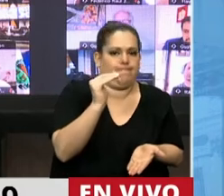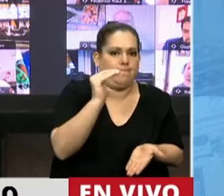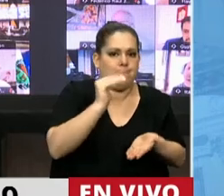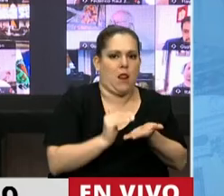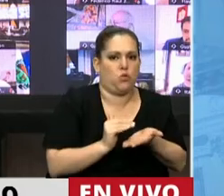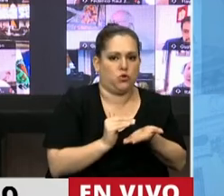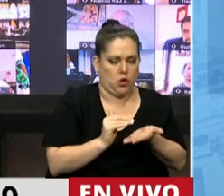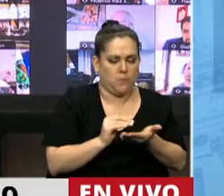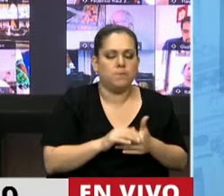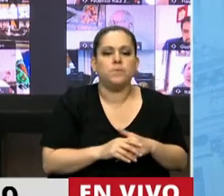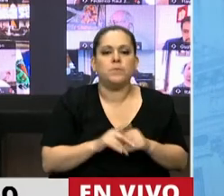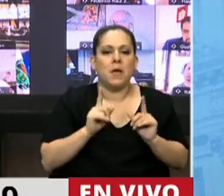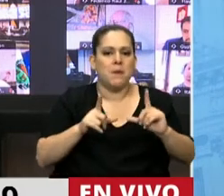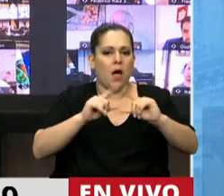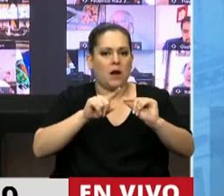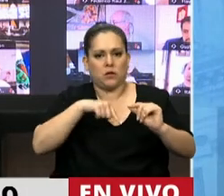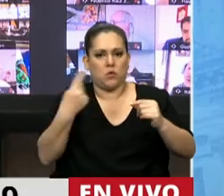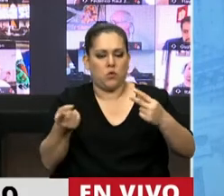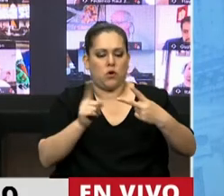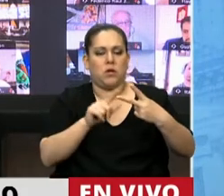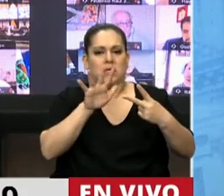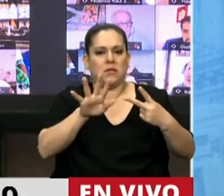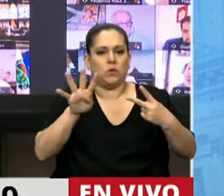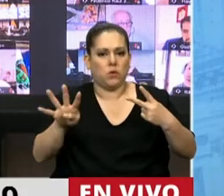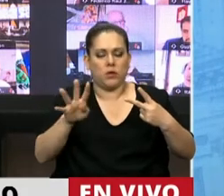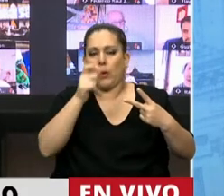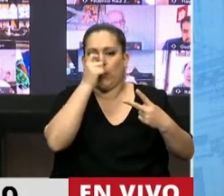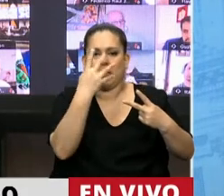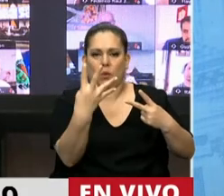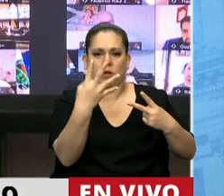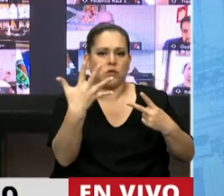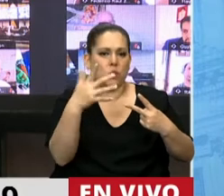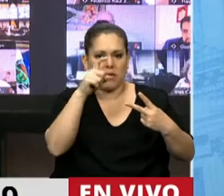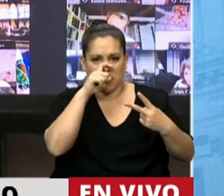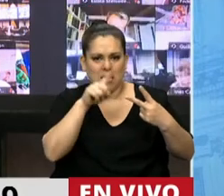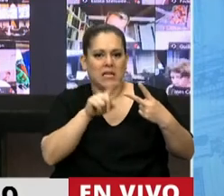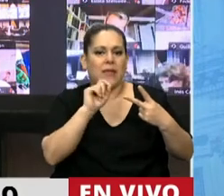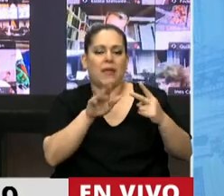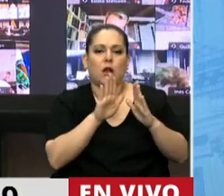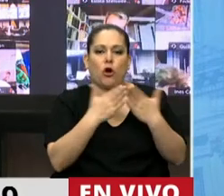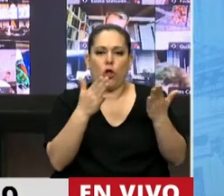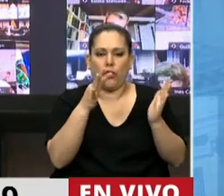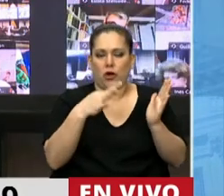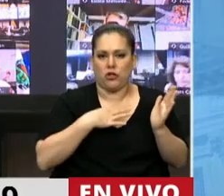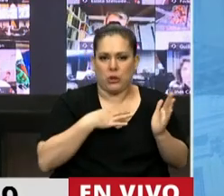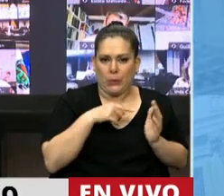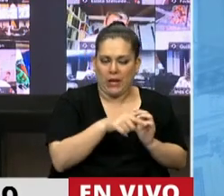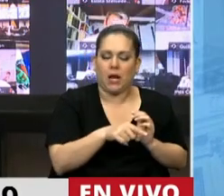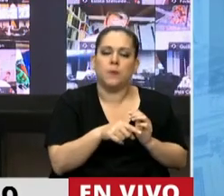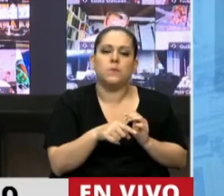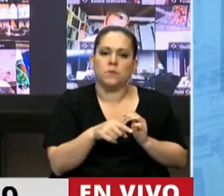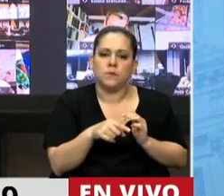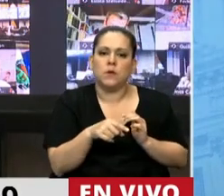artículo 2 también modifica el artículo 2457 del Código Civil, señor presidente, y hace